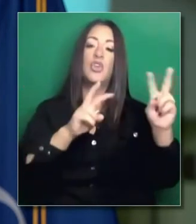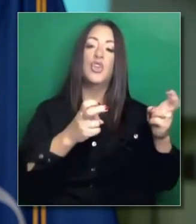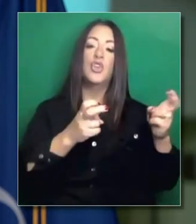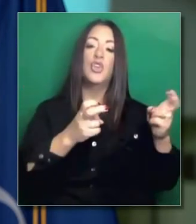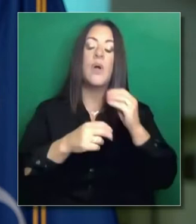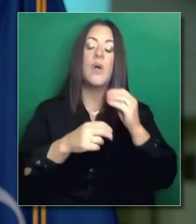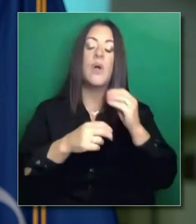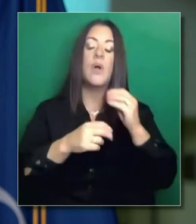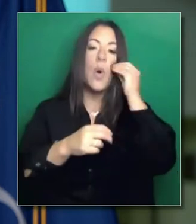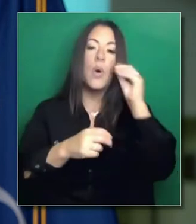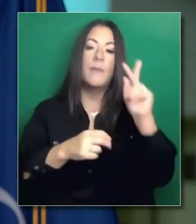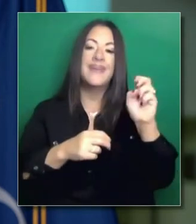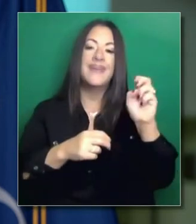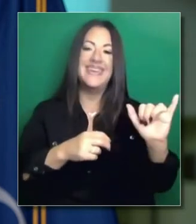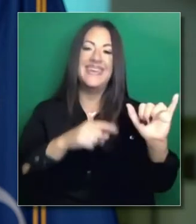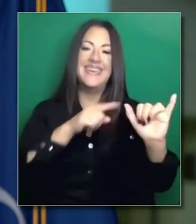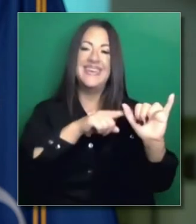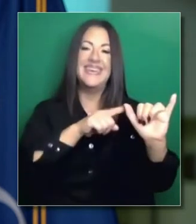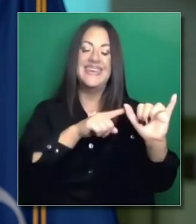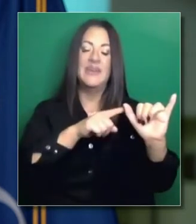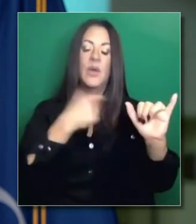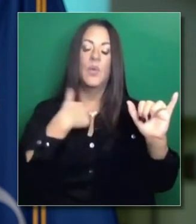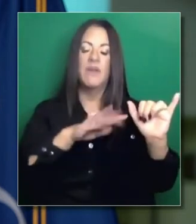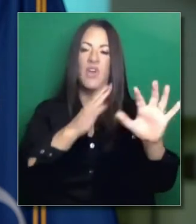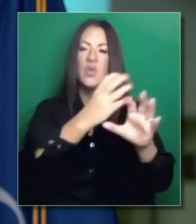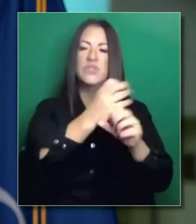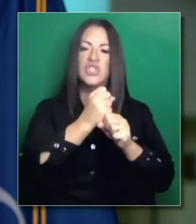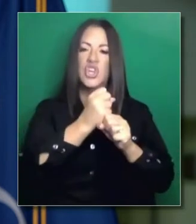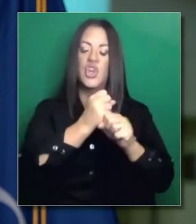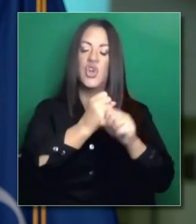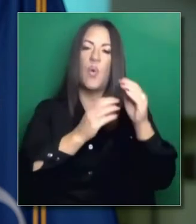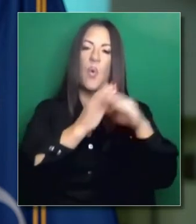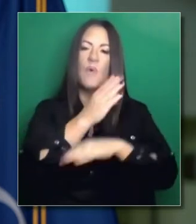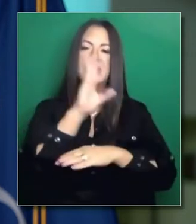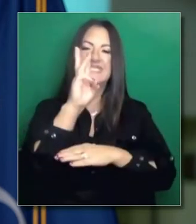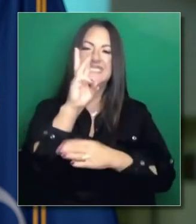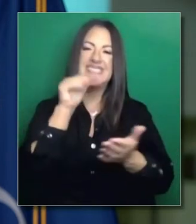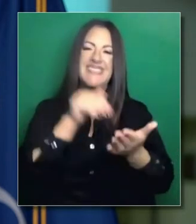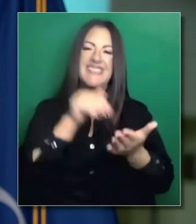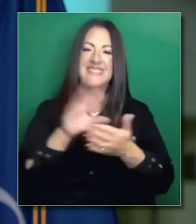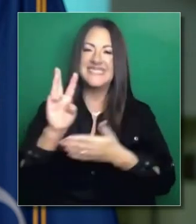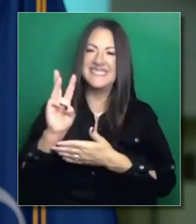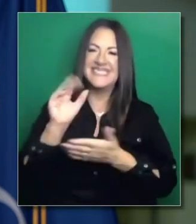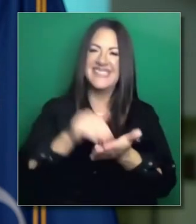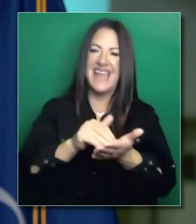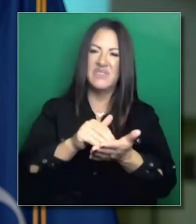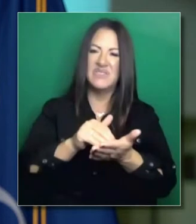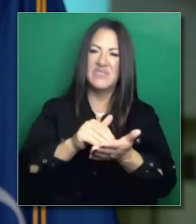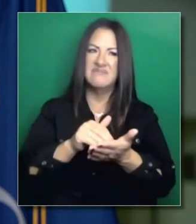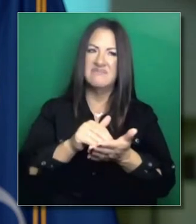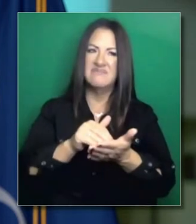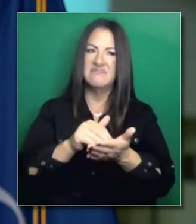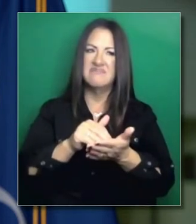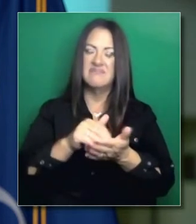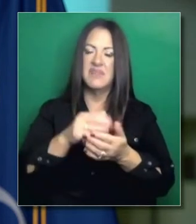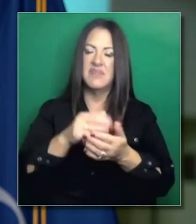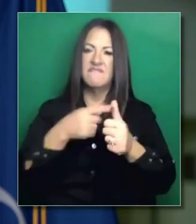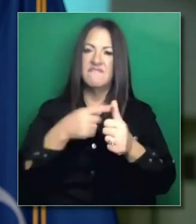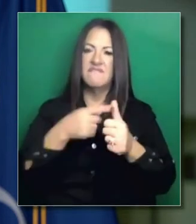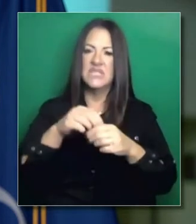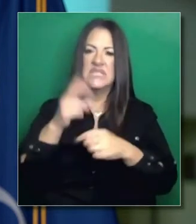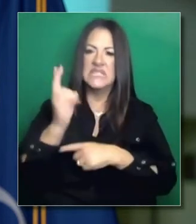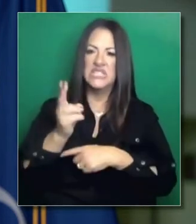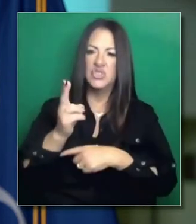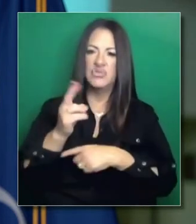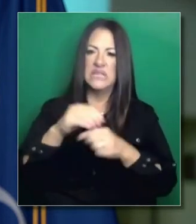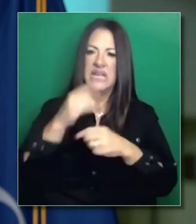permanente donde ya hemos obtenido 60.000 unidades. Es algo sin precedentes en California. No sé de otro estado en